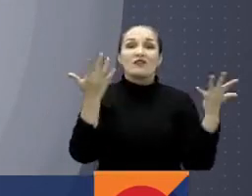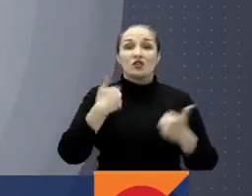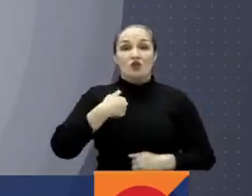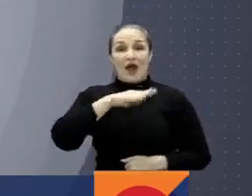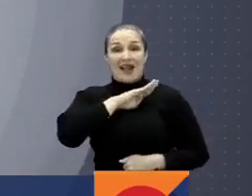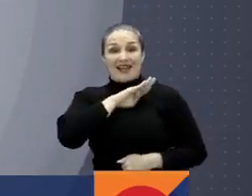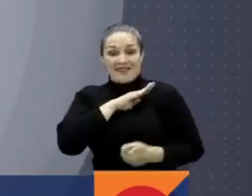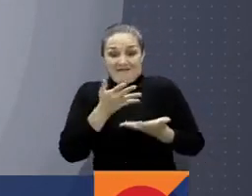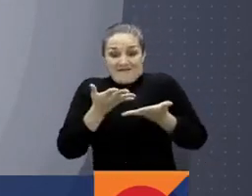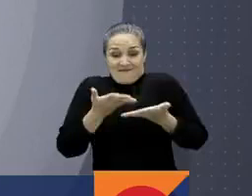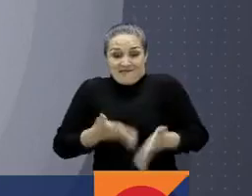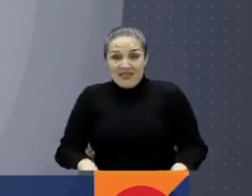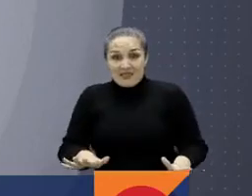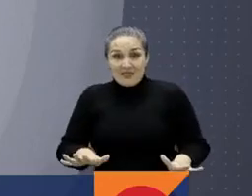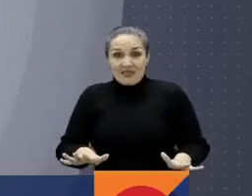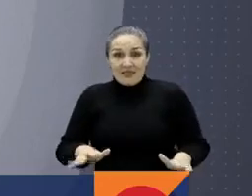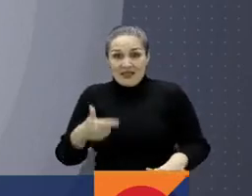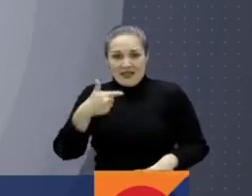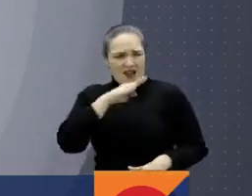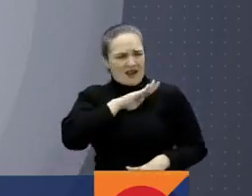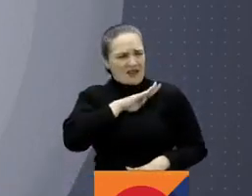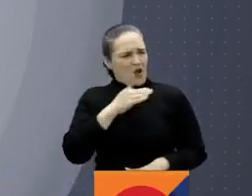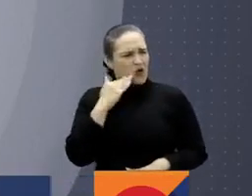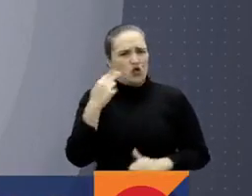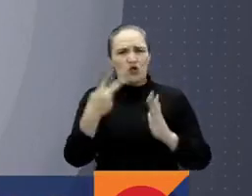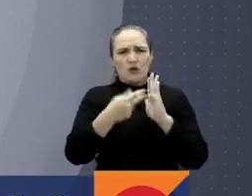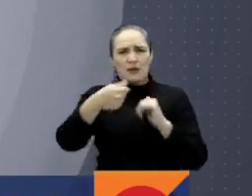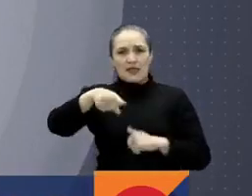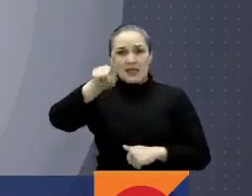en el 2016.